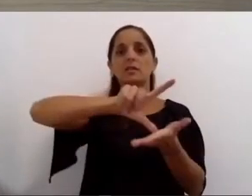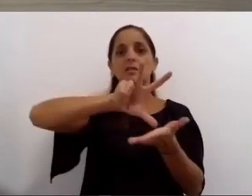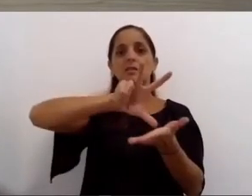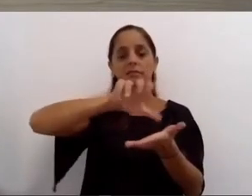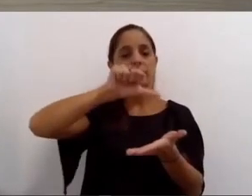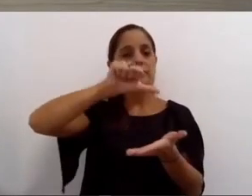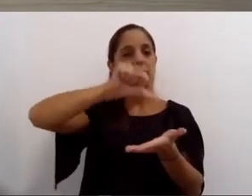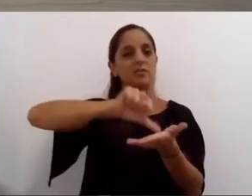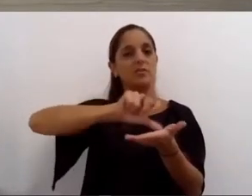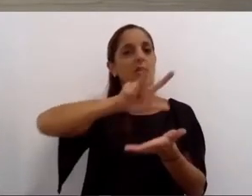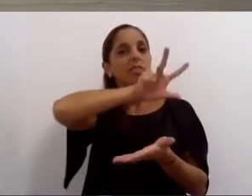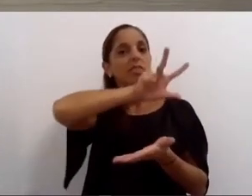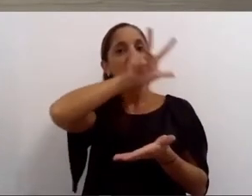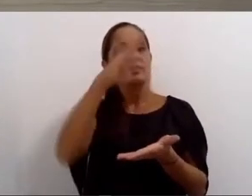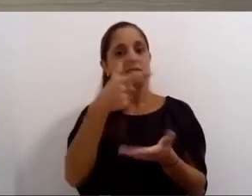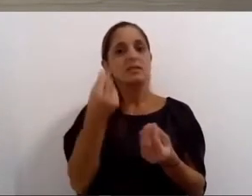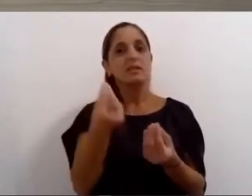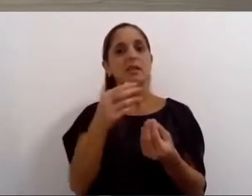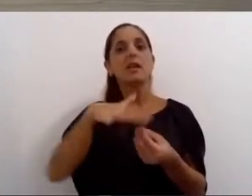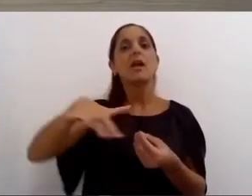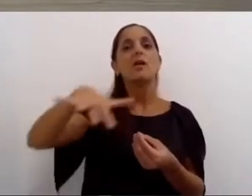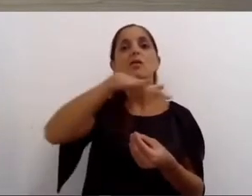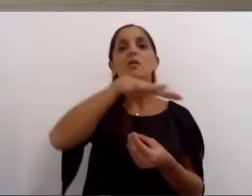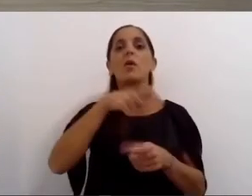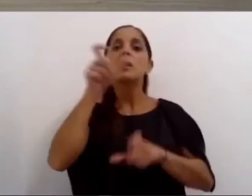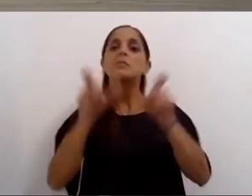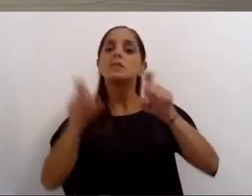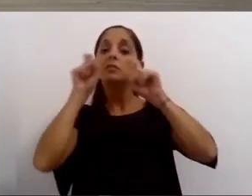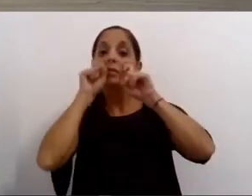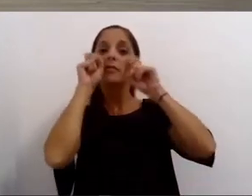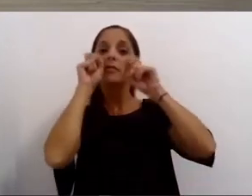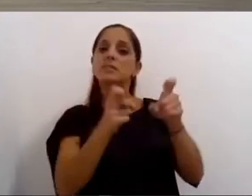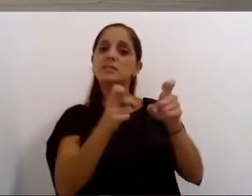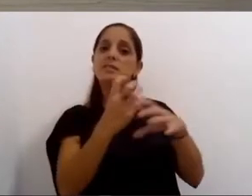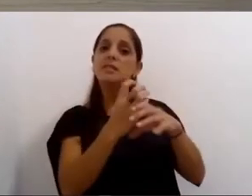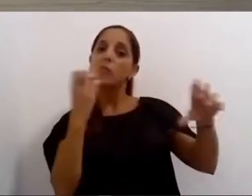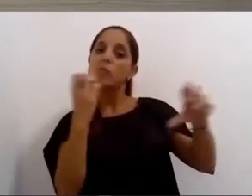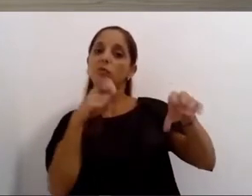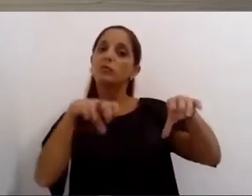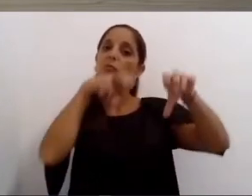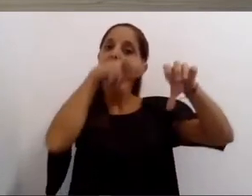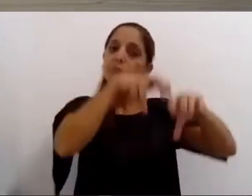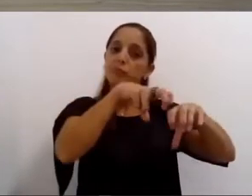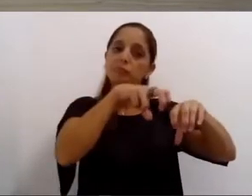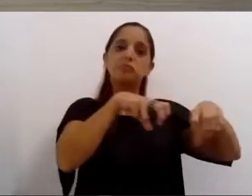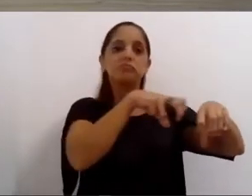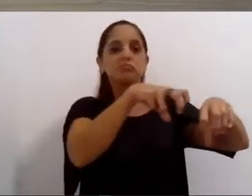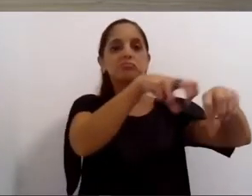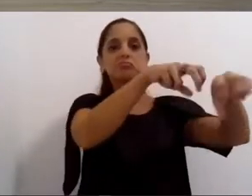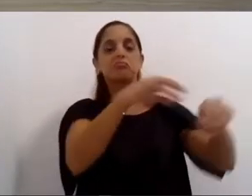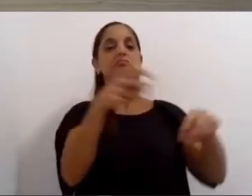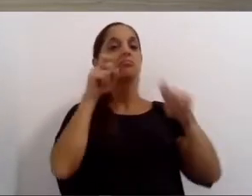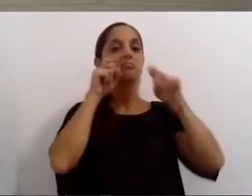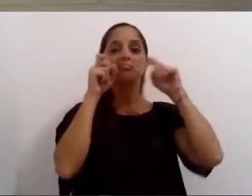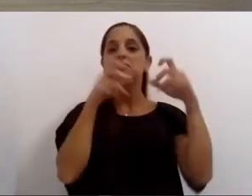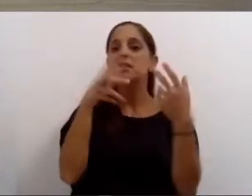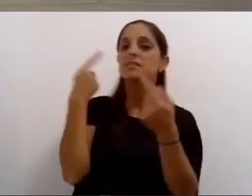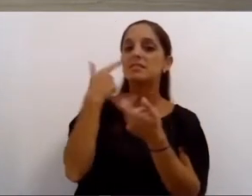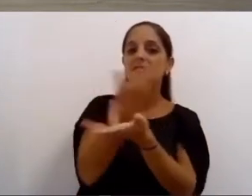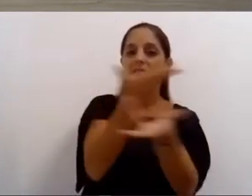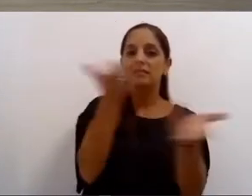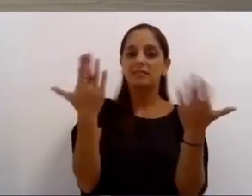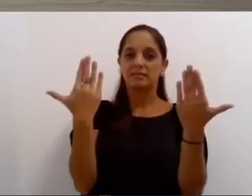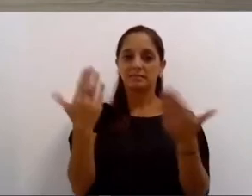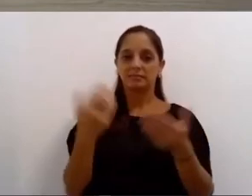turístico para que quienes nos visitan puedan recorrer Rosario para el 2021 nos proponemos fortalecer